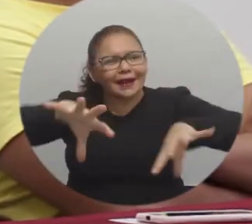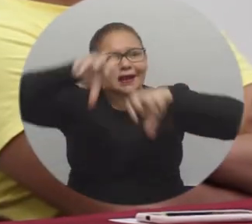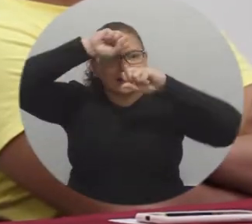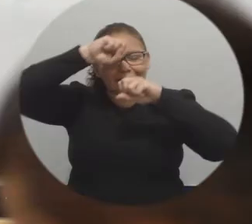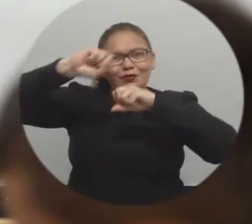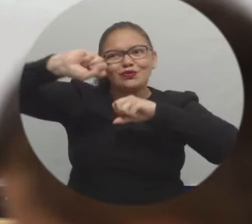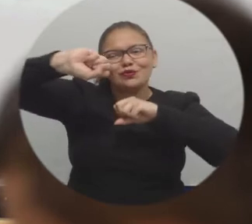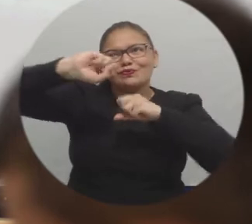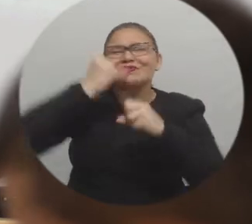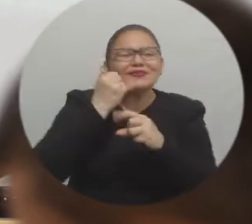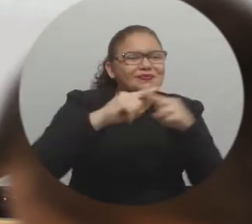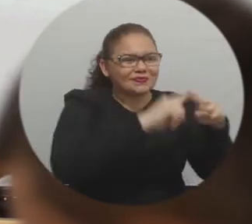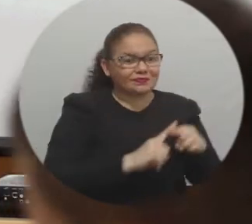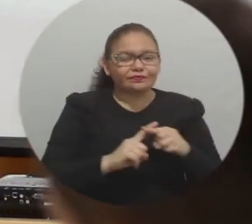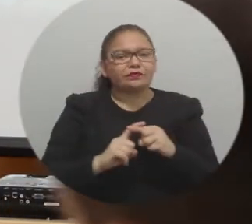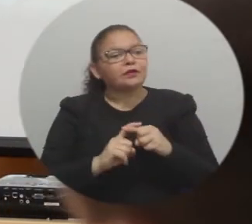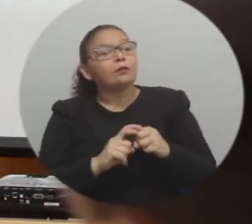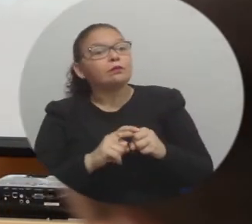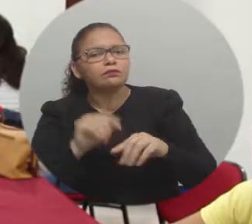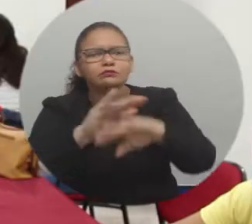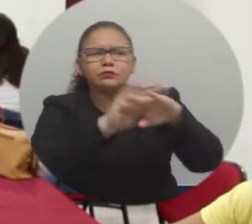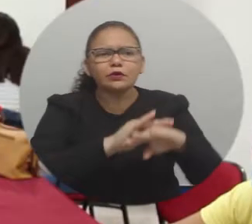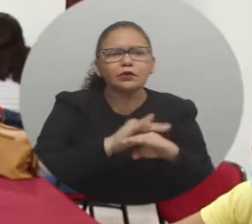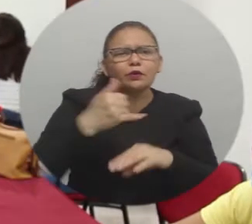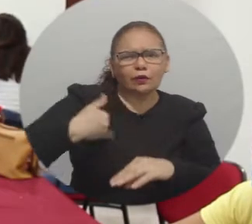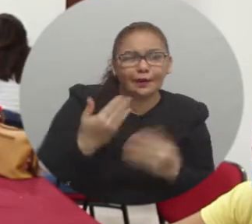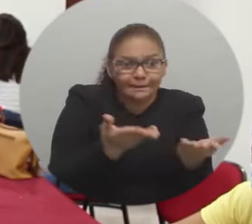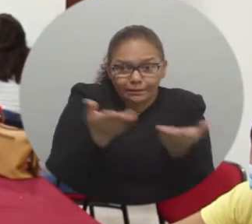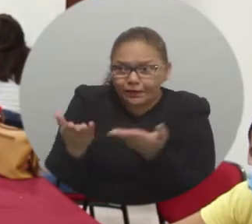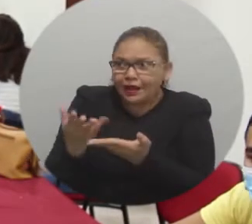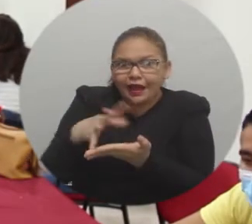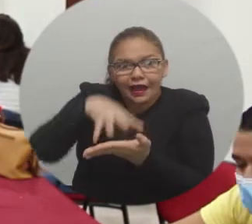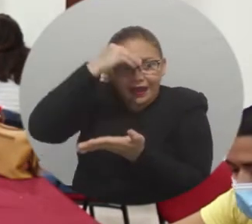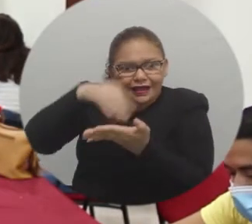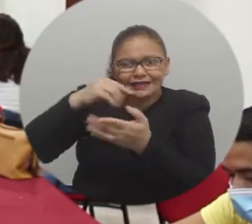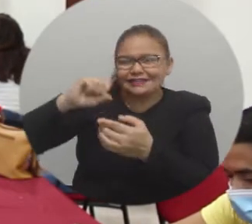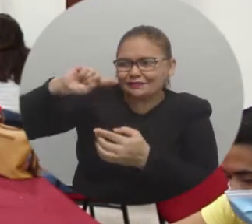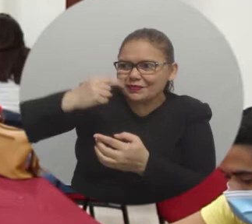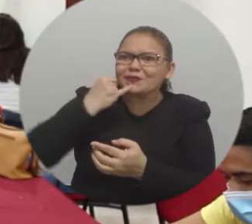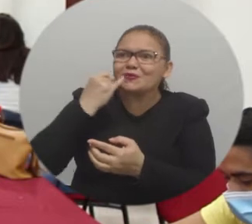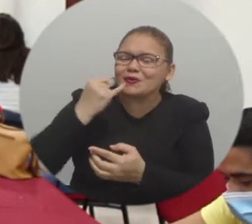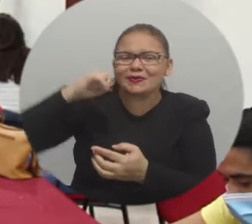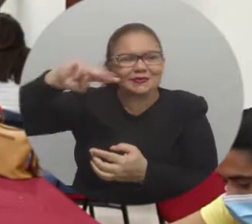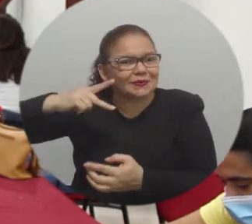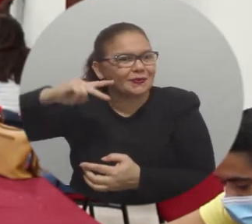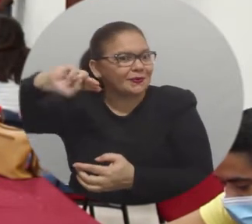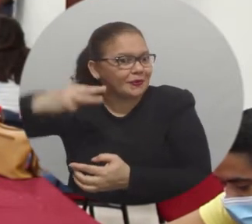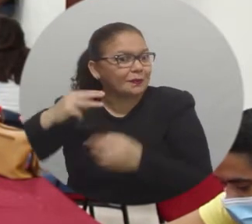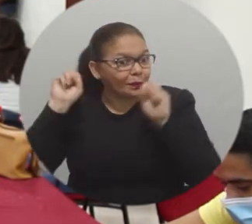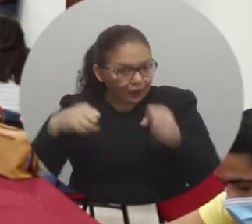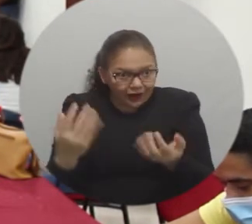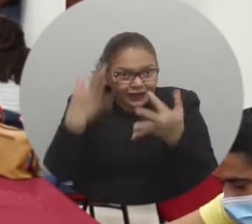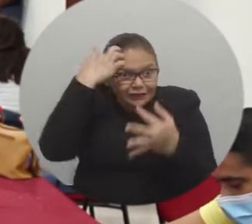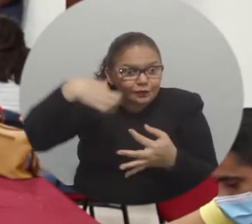aprendizaje de lenguas adicionales. Motivar a los jóvenes a que estudien un segundo y tercer idioma, que me parece que es algo muy